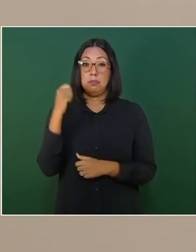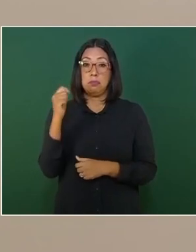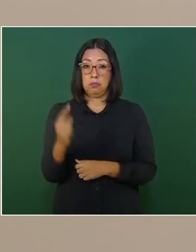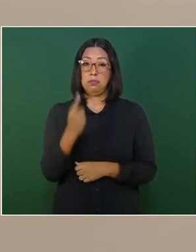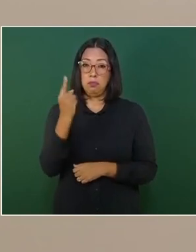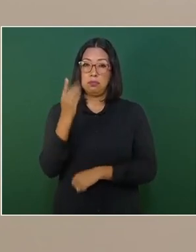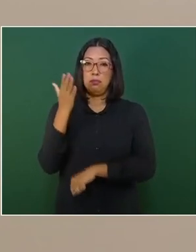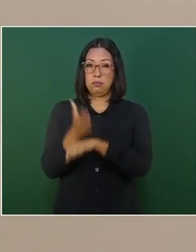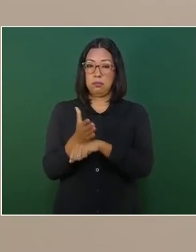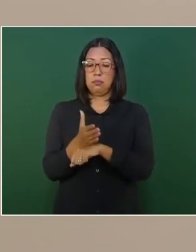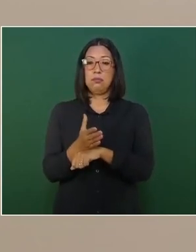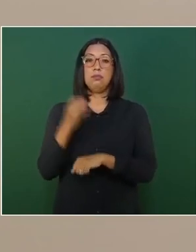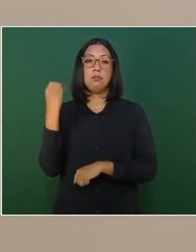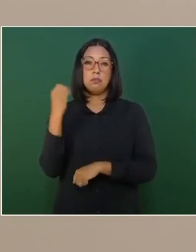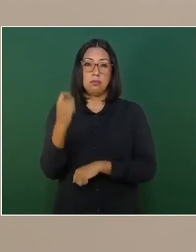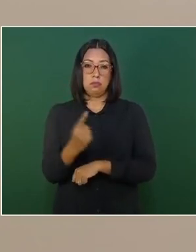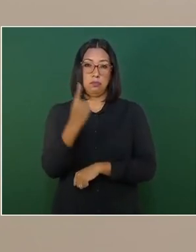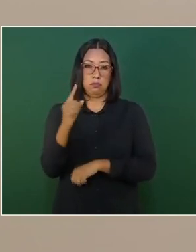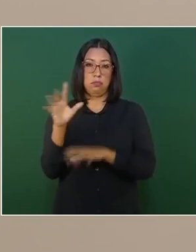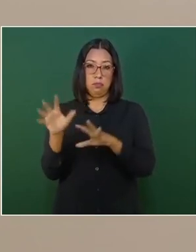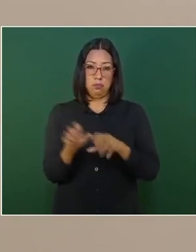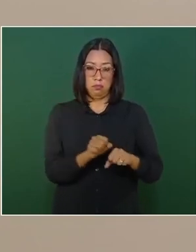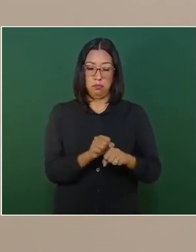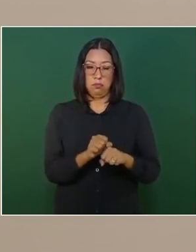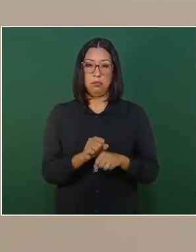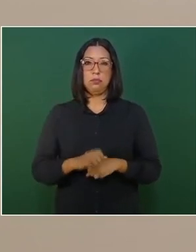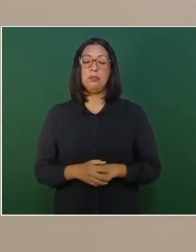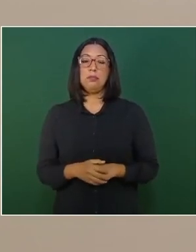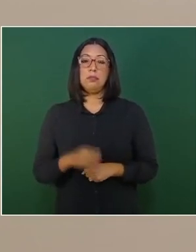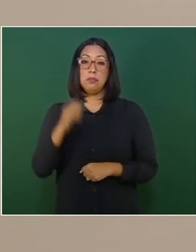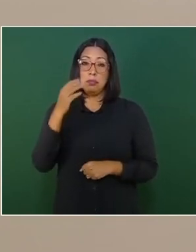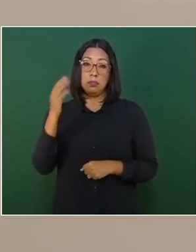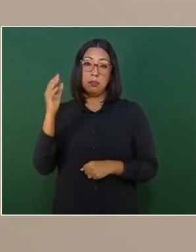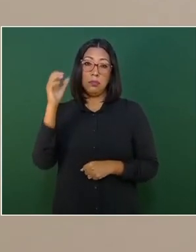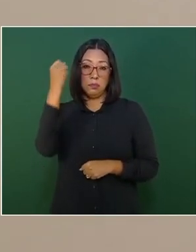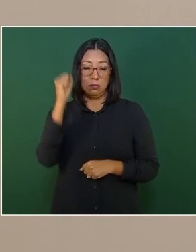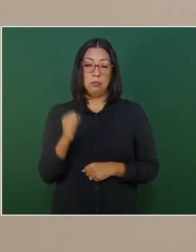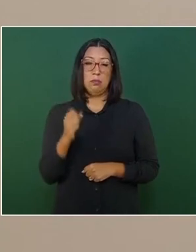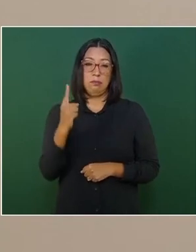un detenido, Oaxaca un sentenciado y Sinaloa un detenido. Siguiente.